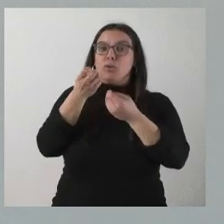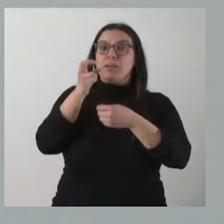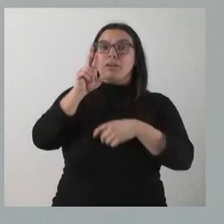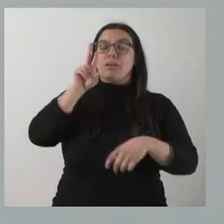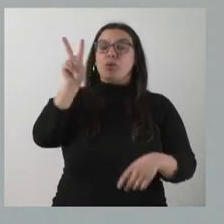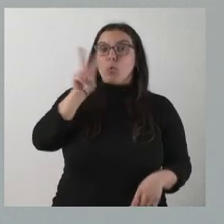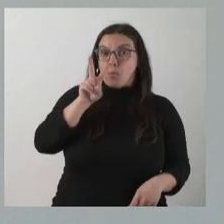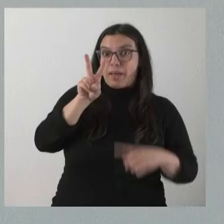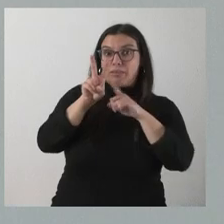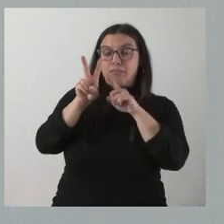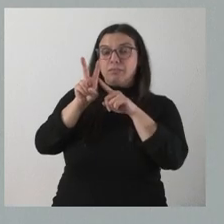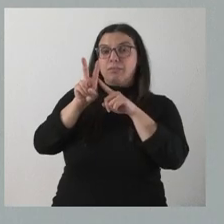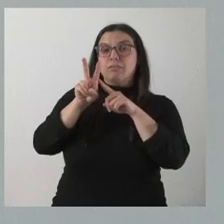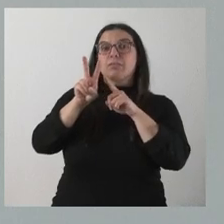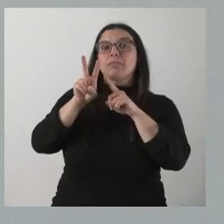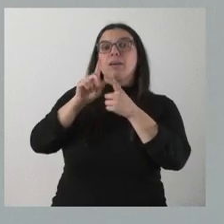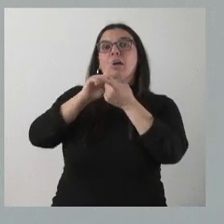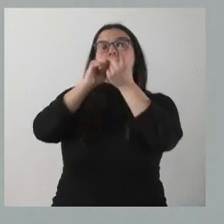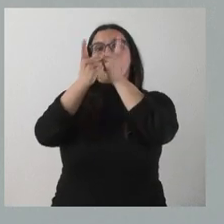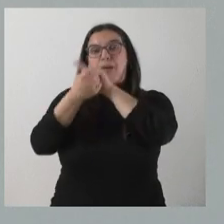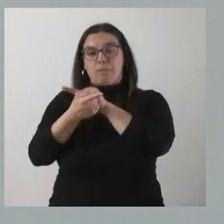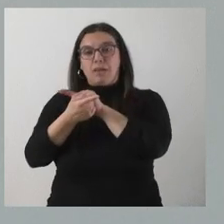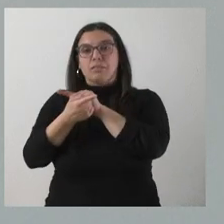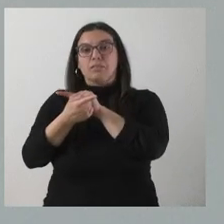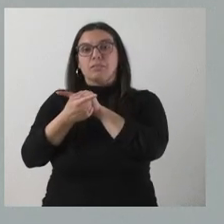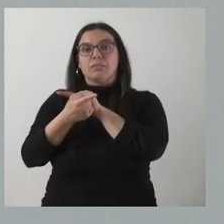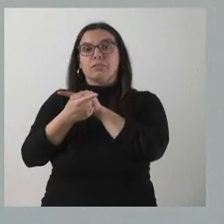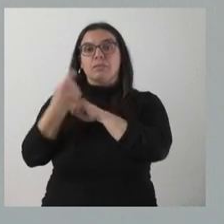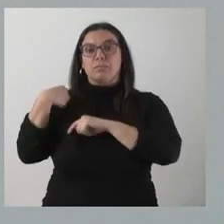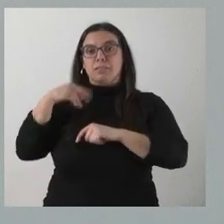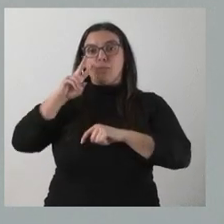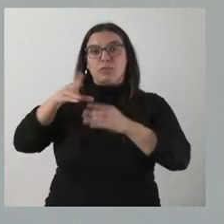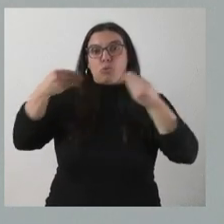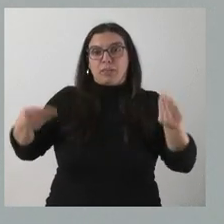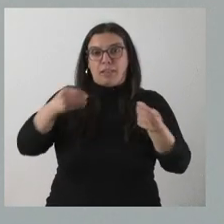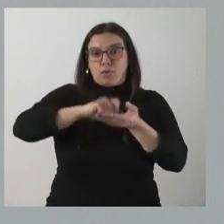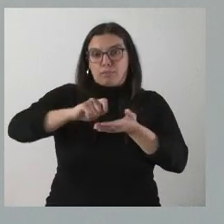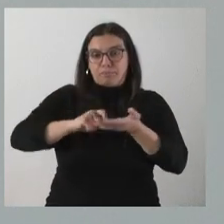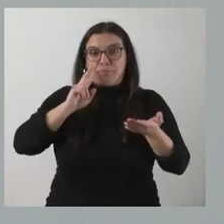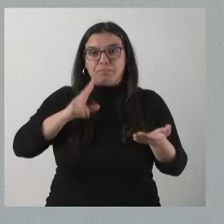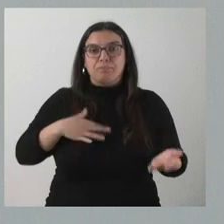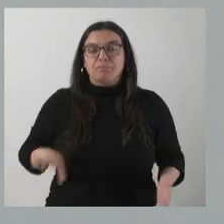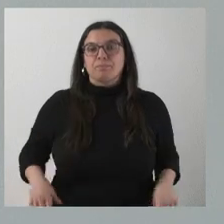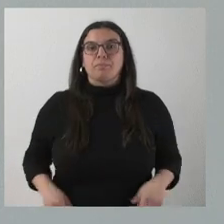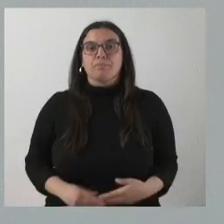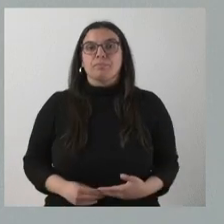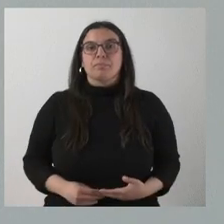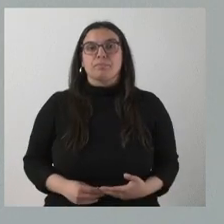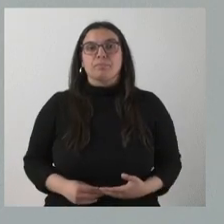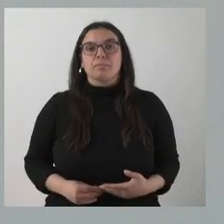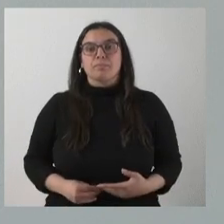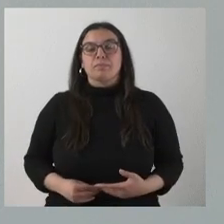modificar esta denominación en los términos que ustedes ven en la documentación. En la Consejería de